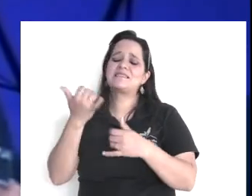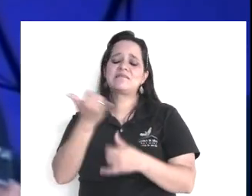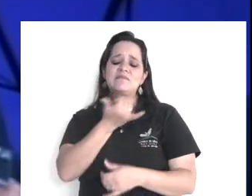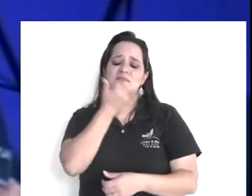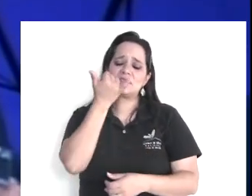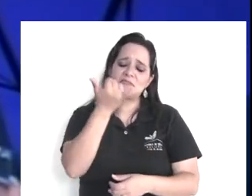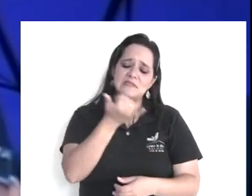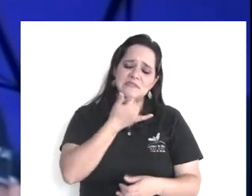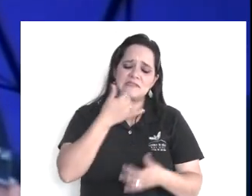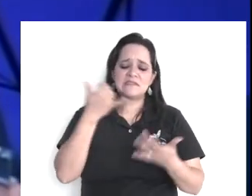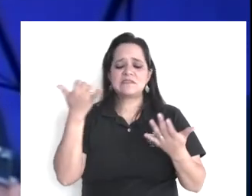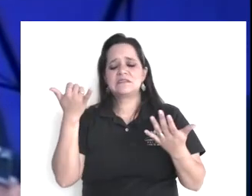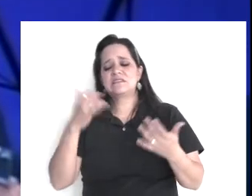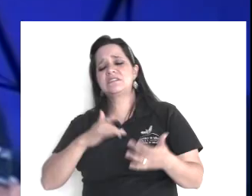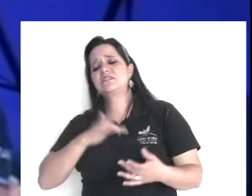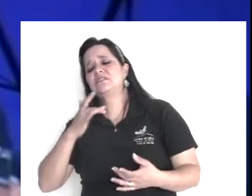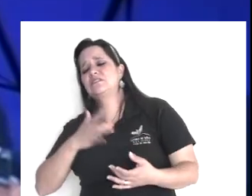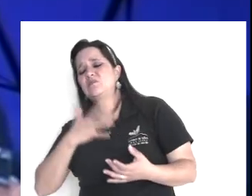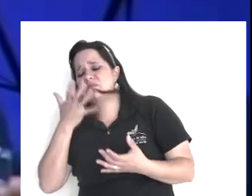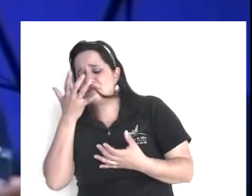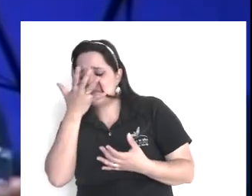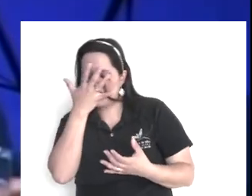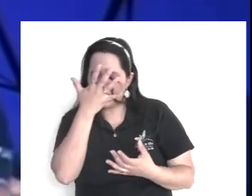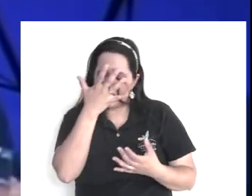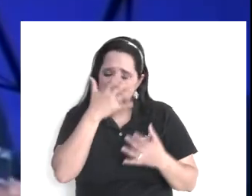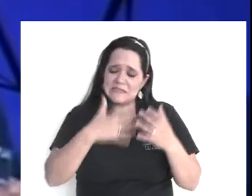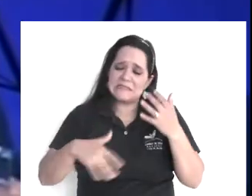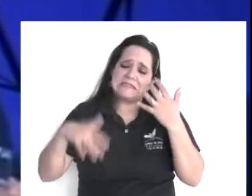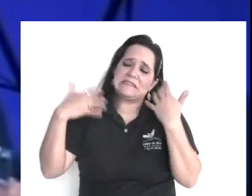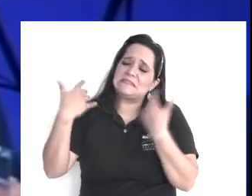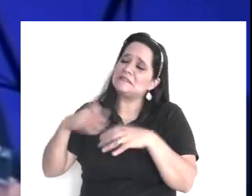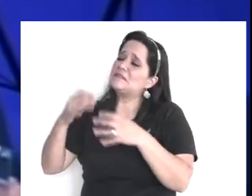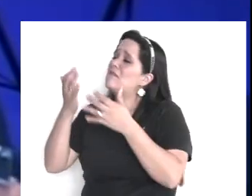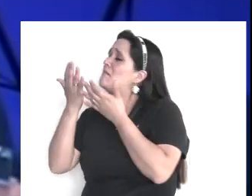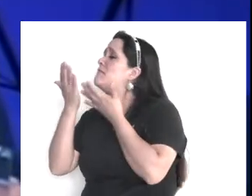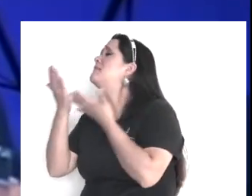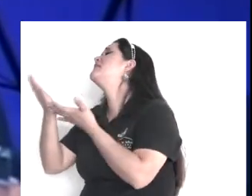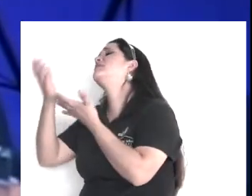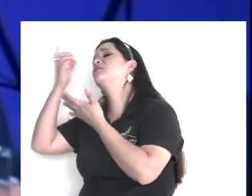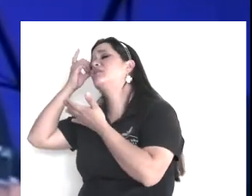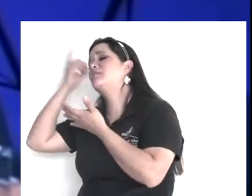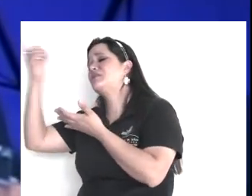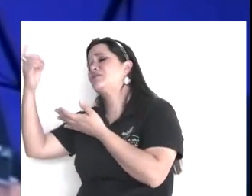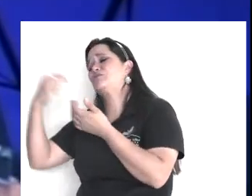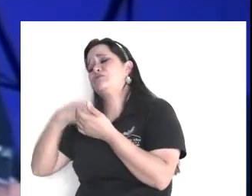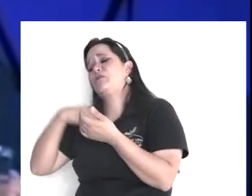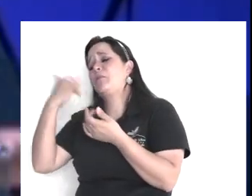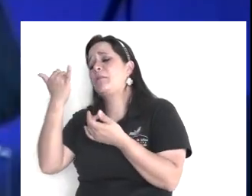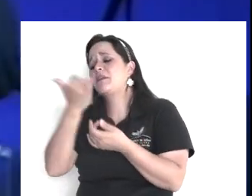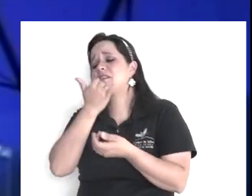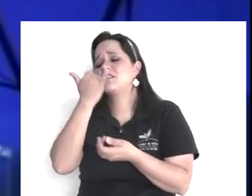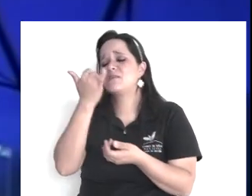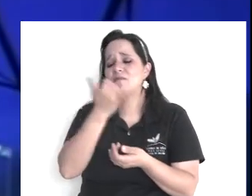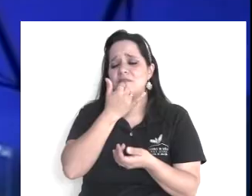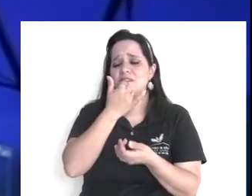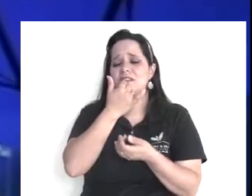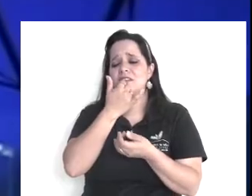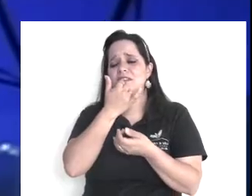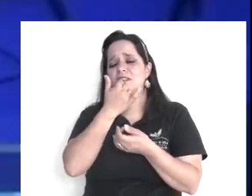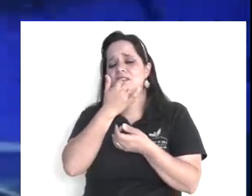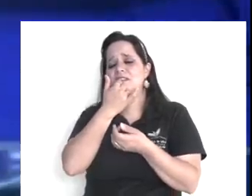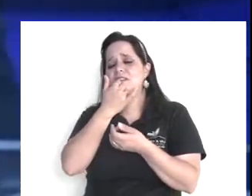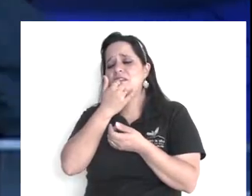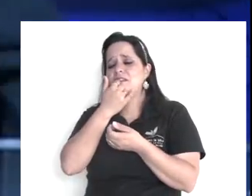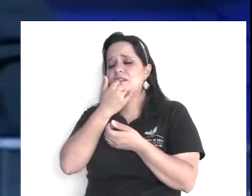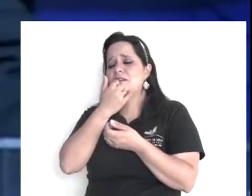rumor, y nos sentimos, avergonzados, y decimos, ay señor, la regué señor, pero no hay conciencia, pecado,